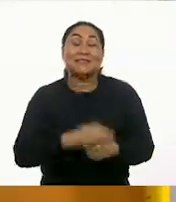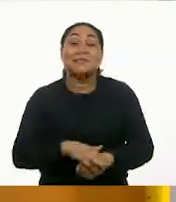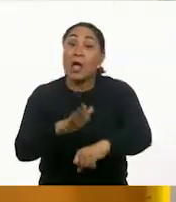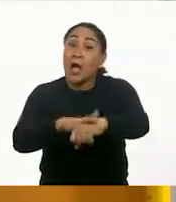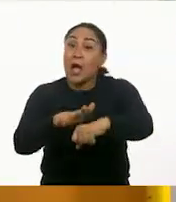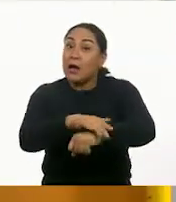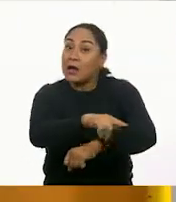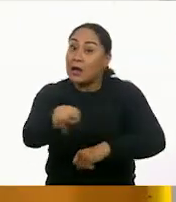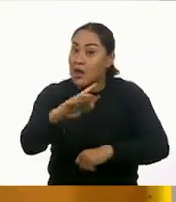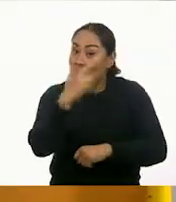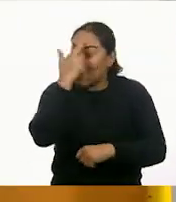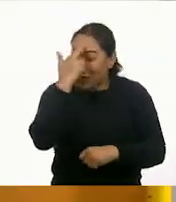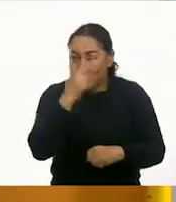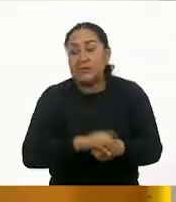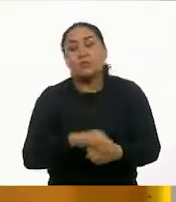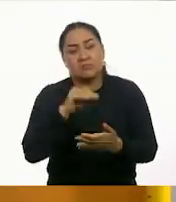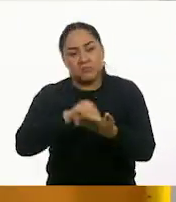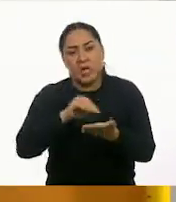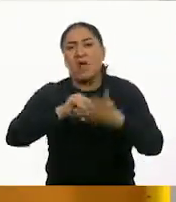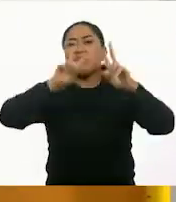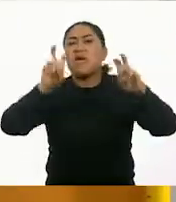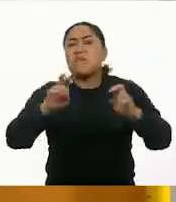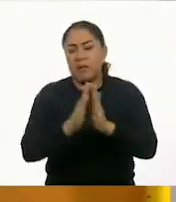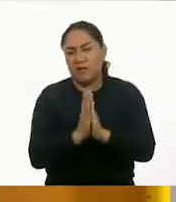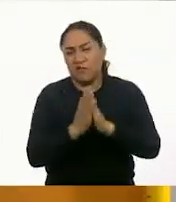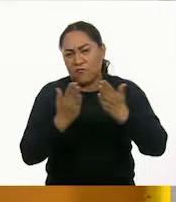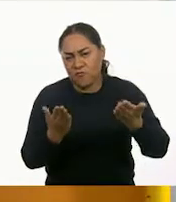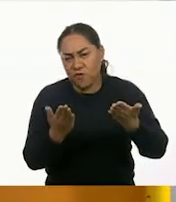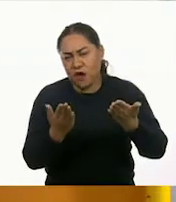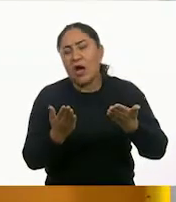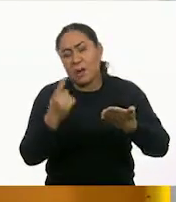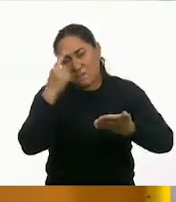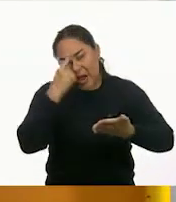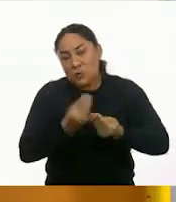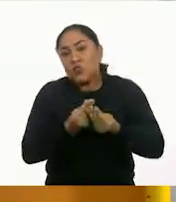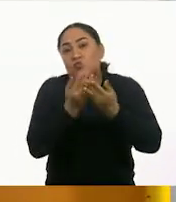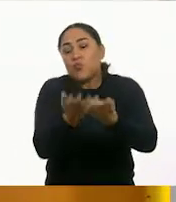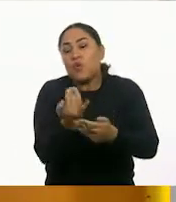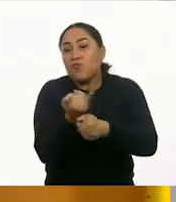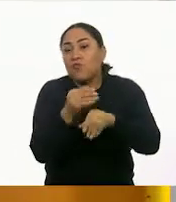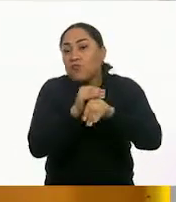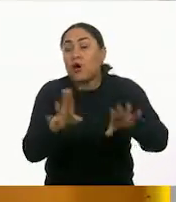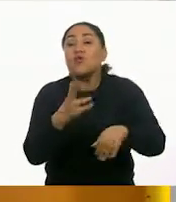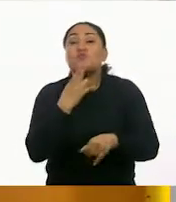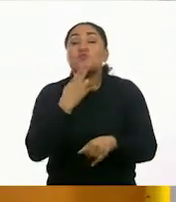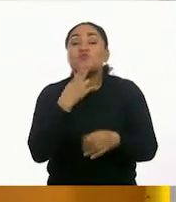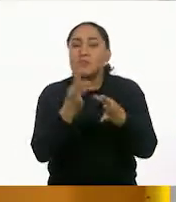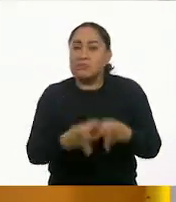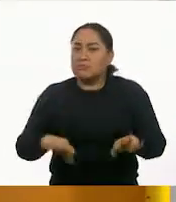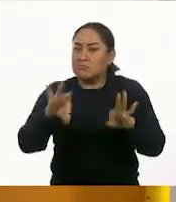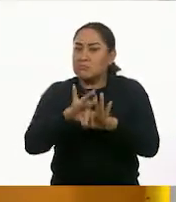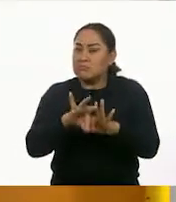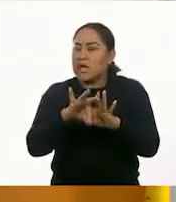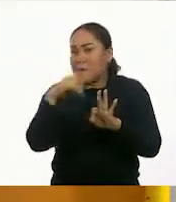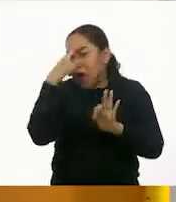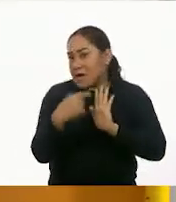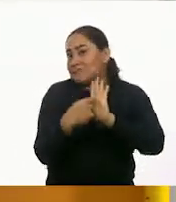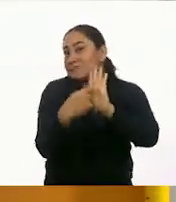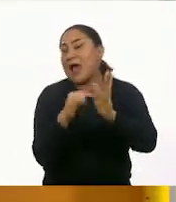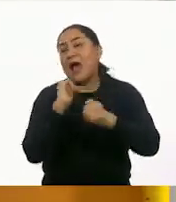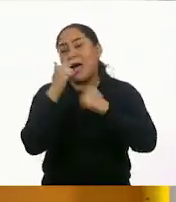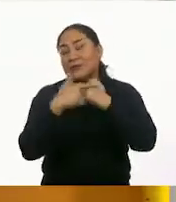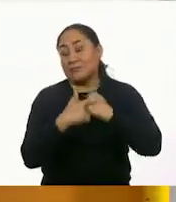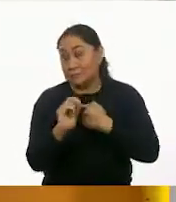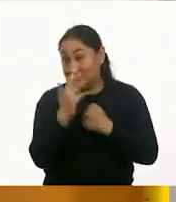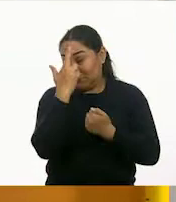Recuerden, chicos, vamos a estar viendo folletos para compartir información útil e importante, para dar a conocer algo. Recuerden